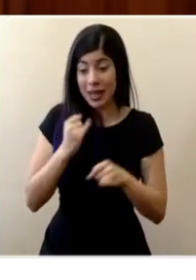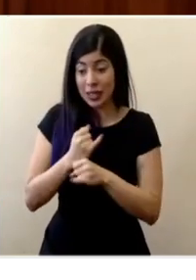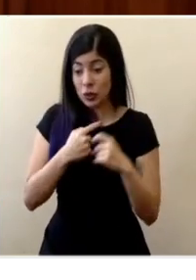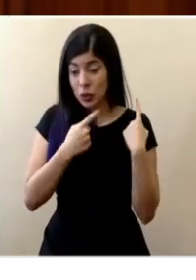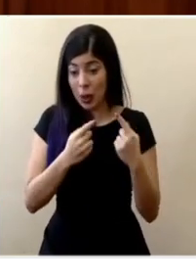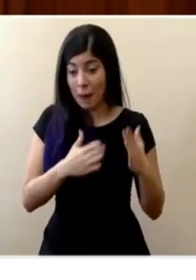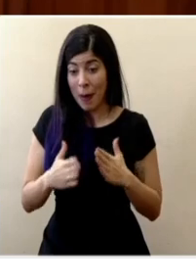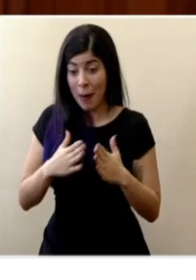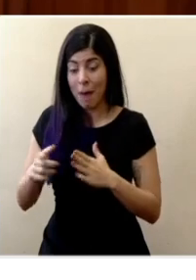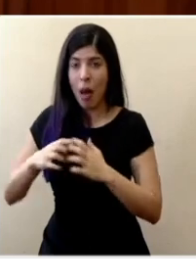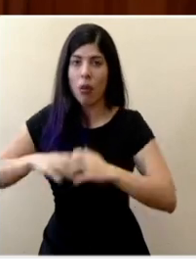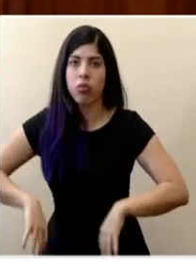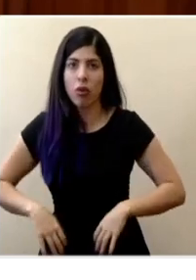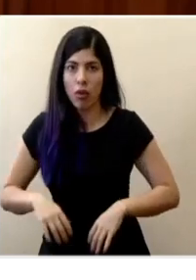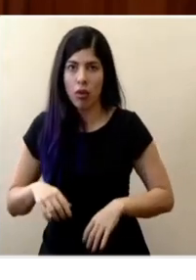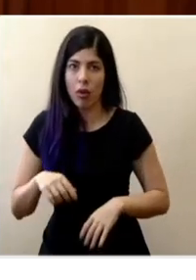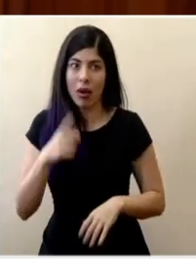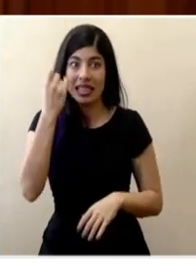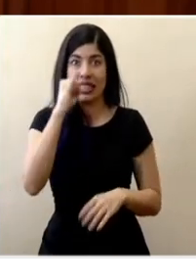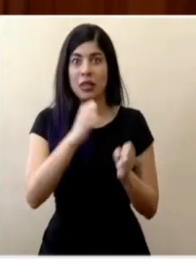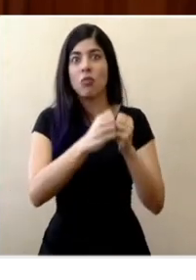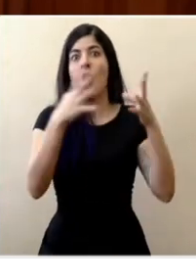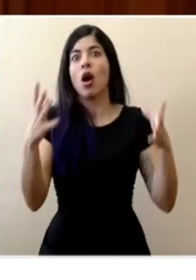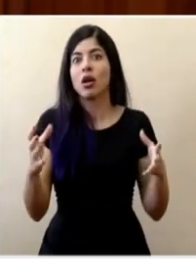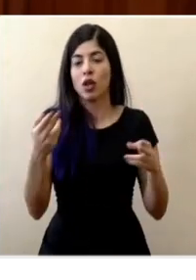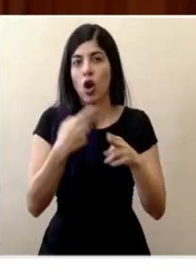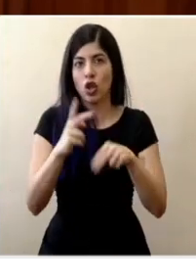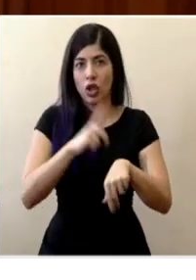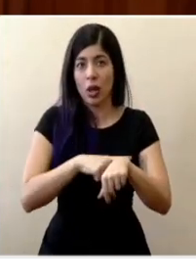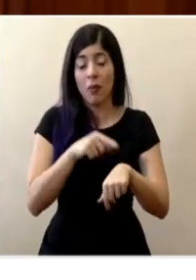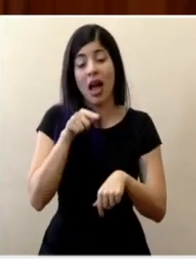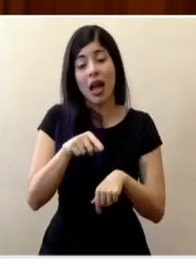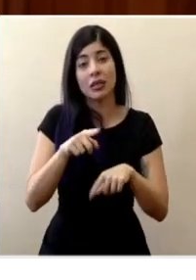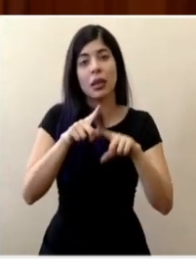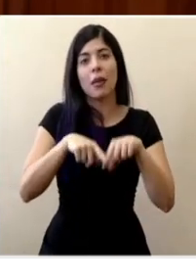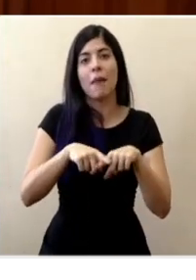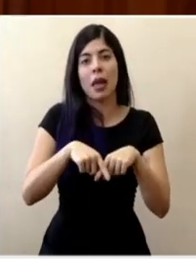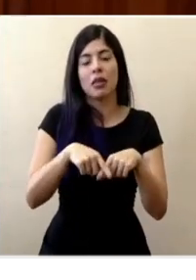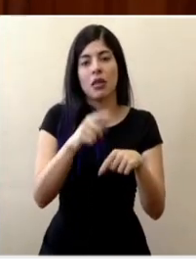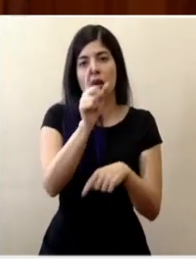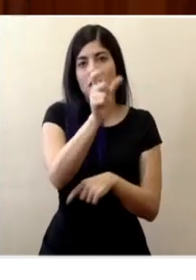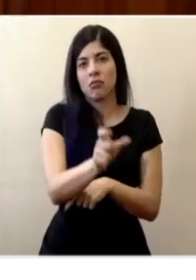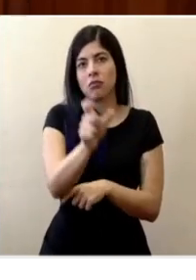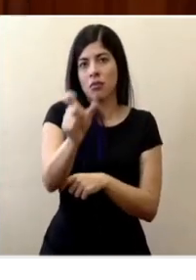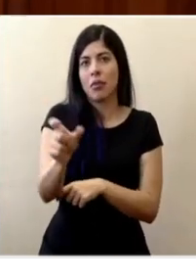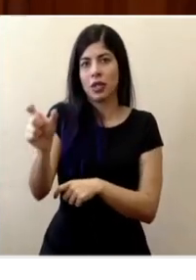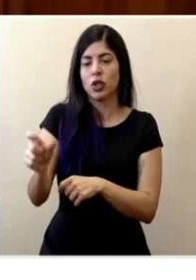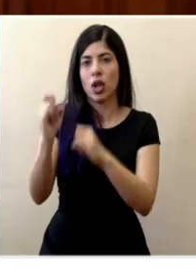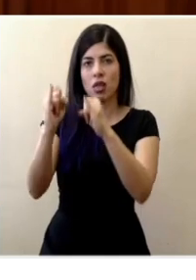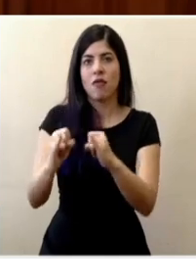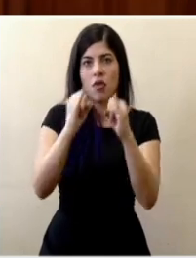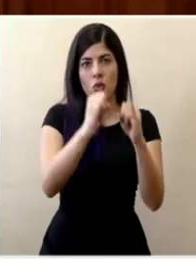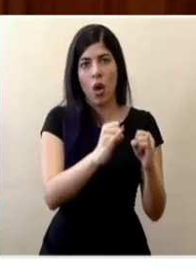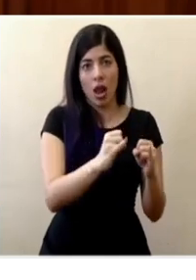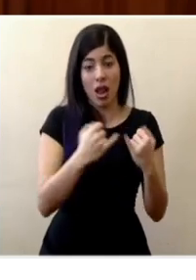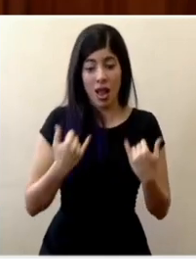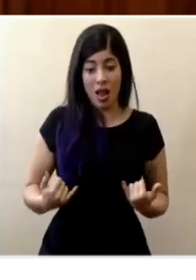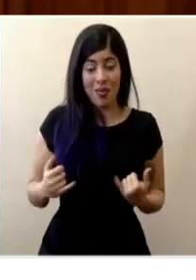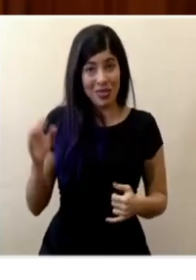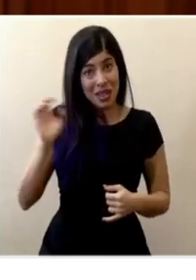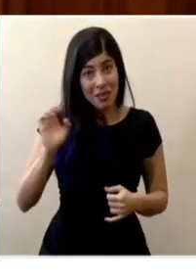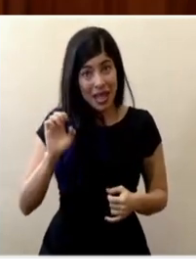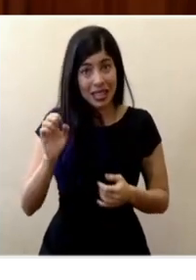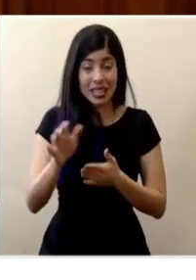institución ha hecho. Esto es dependiente de cada persona. En estos escenarios de emergencia y